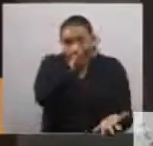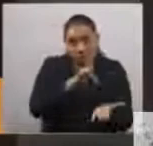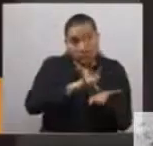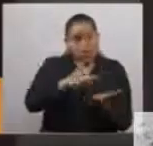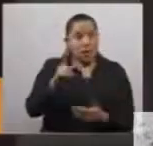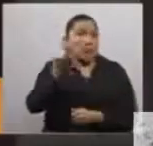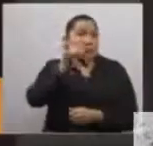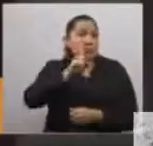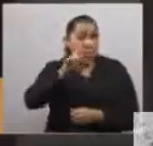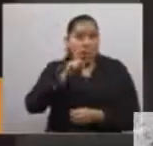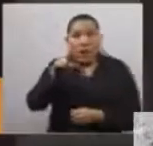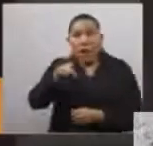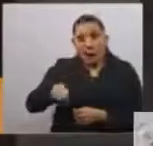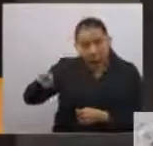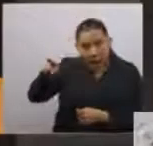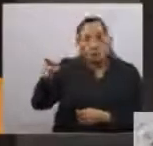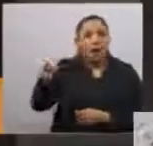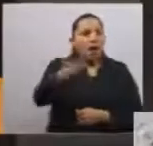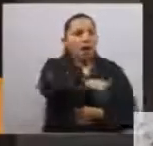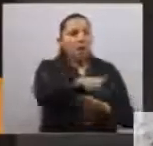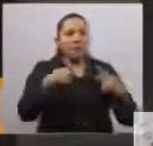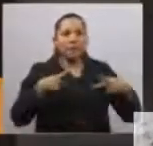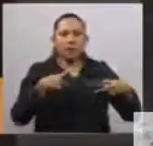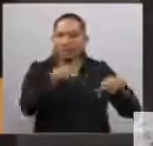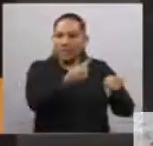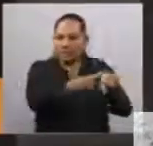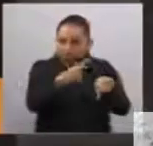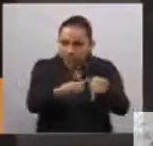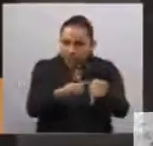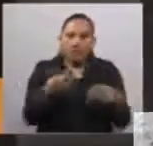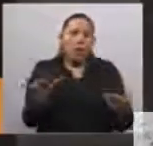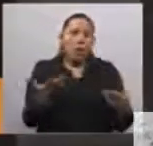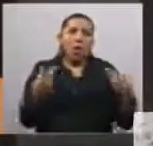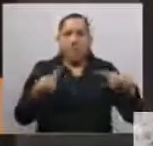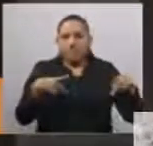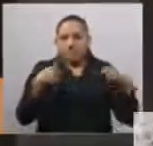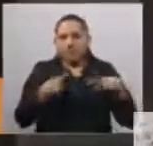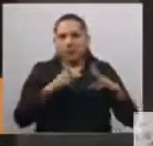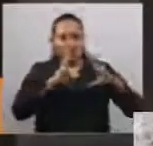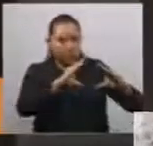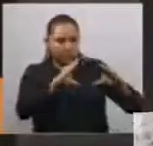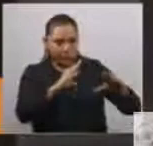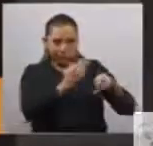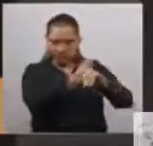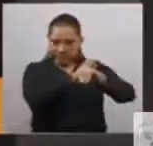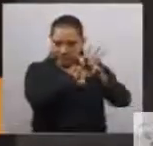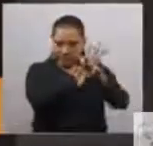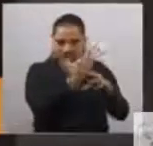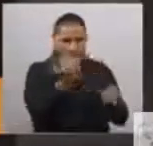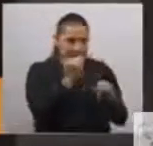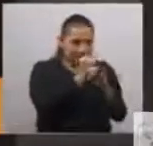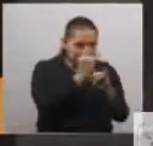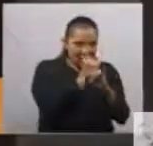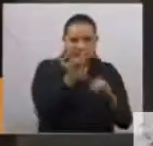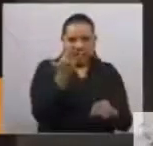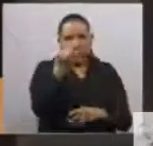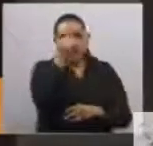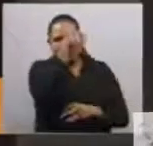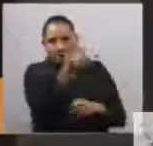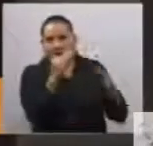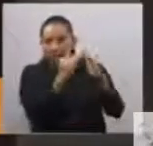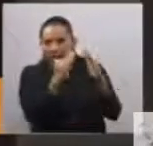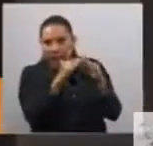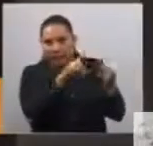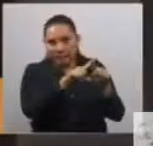personas enfermas, de realizar tareas que requiere la educación a distancia y de proporcionar lo necesario para